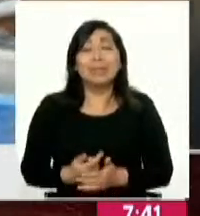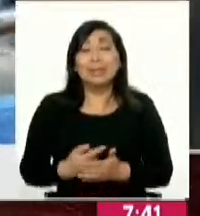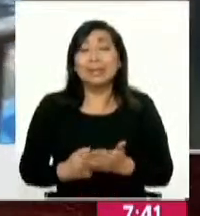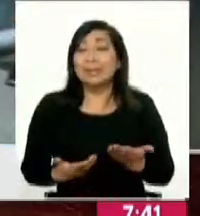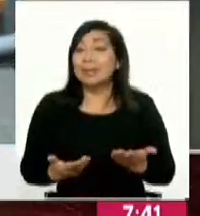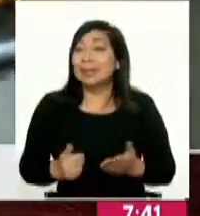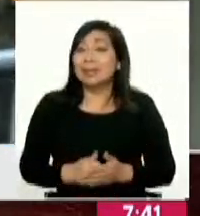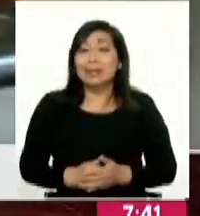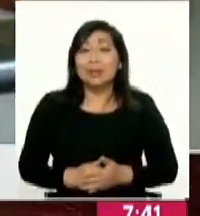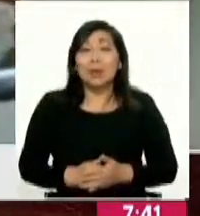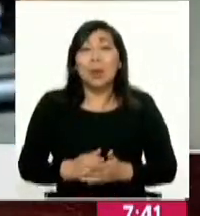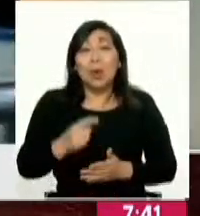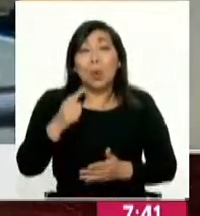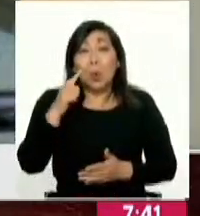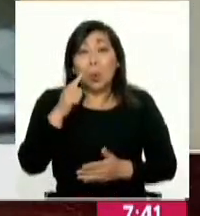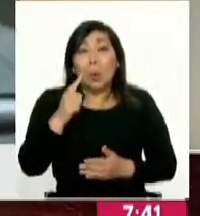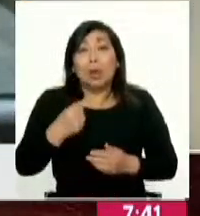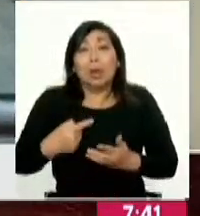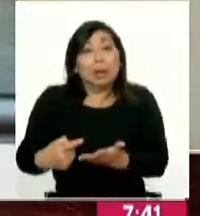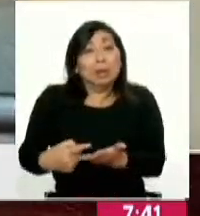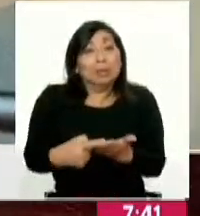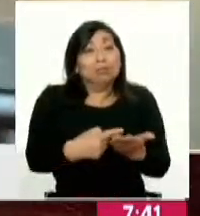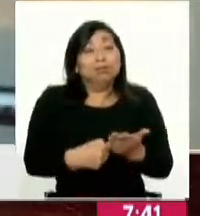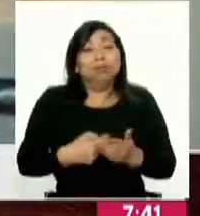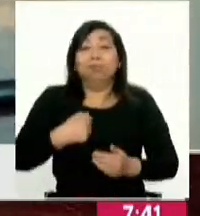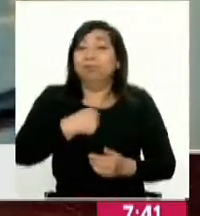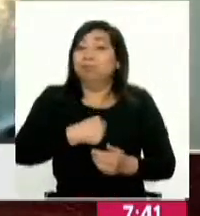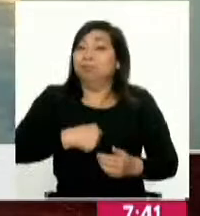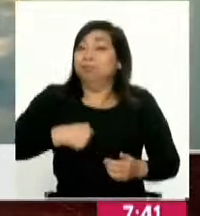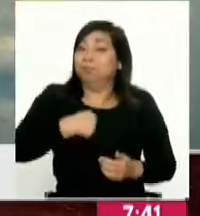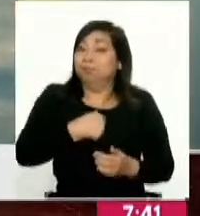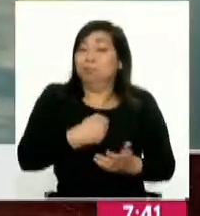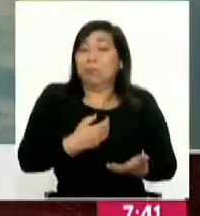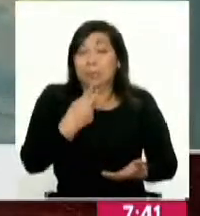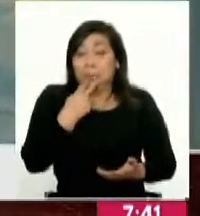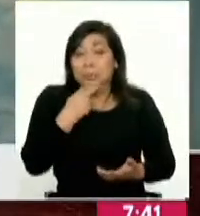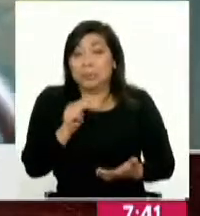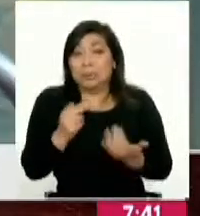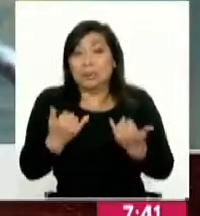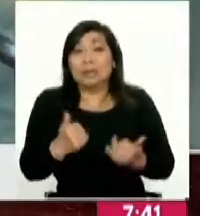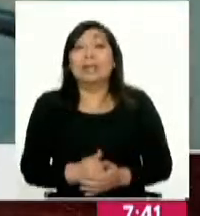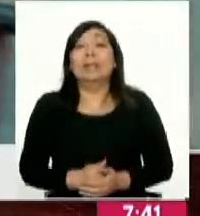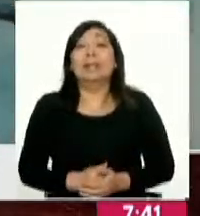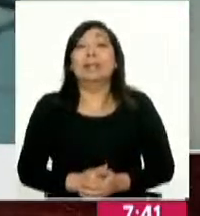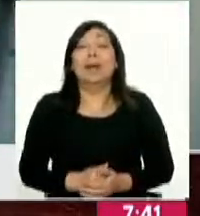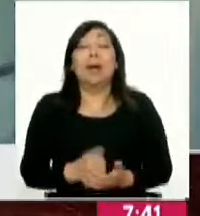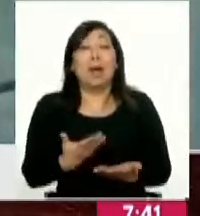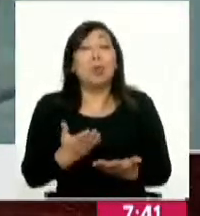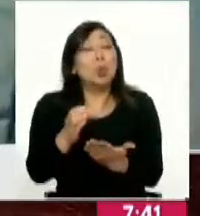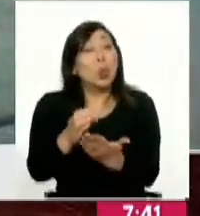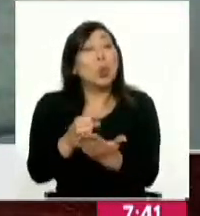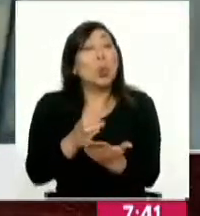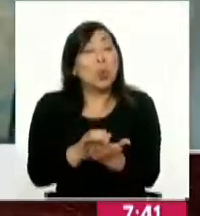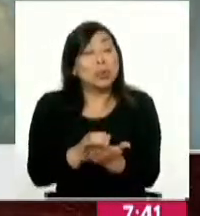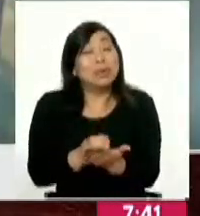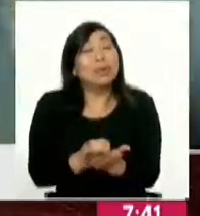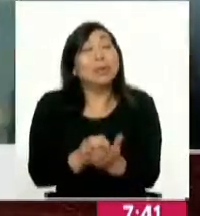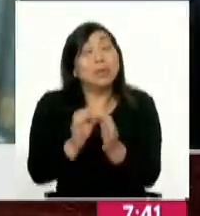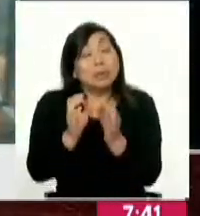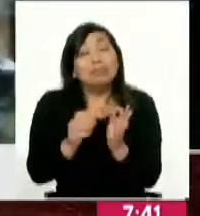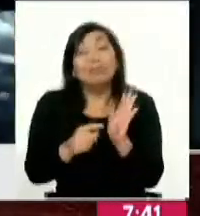ocurrió desde junio, se debate, lamentablemente, como bien lo señala Quilla Miranda, hay un contrato que honrar,